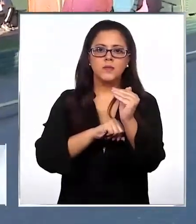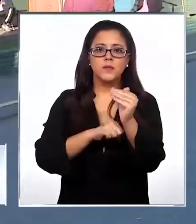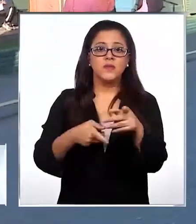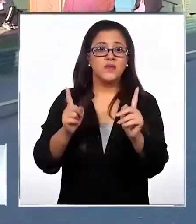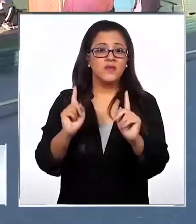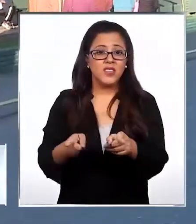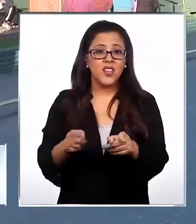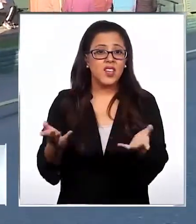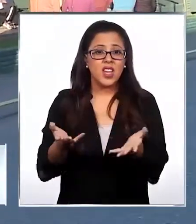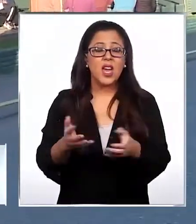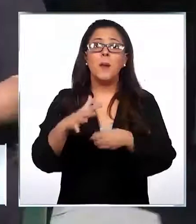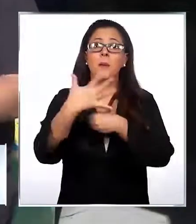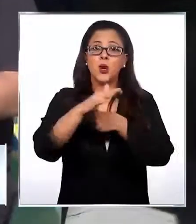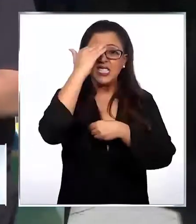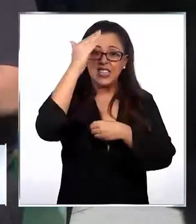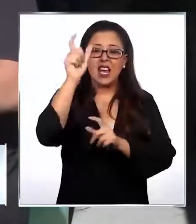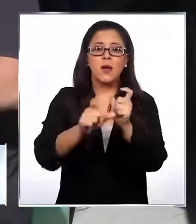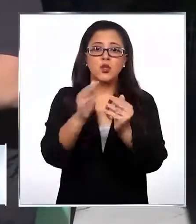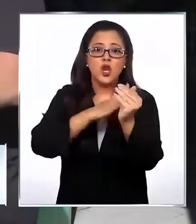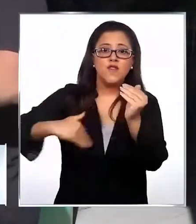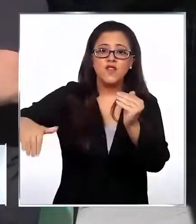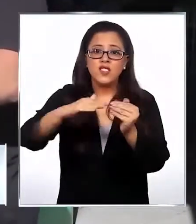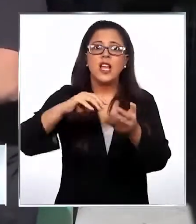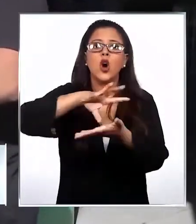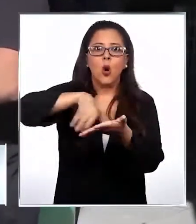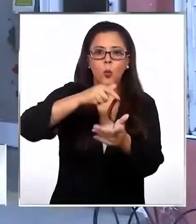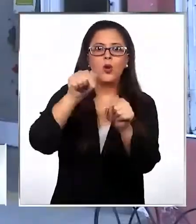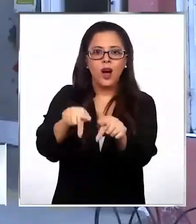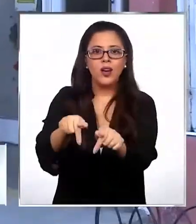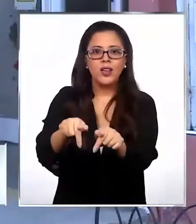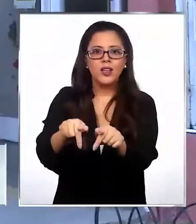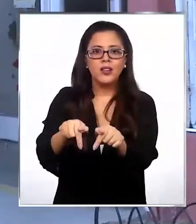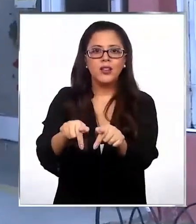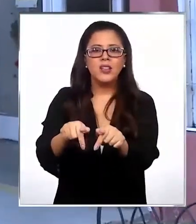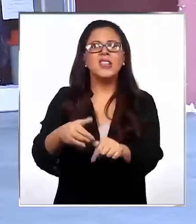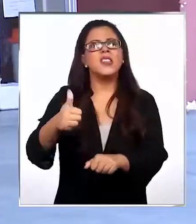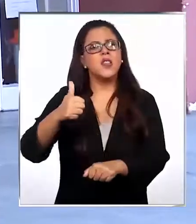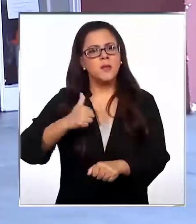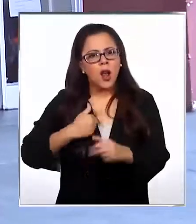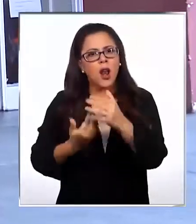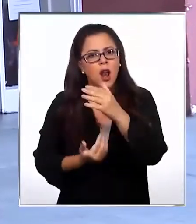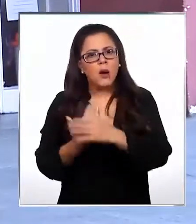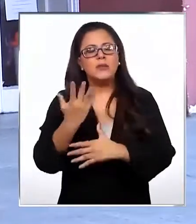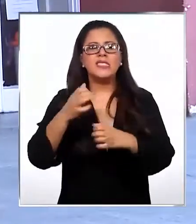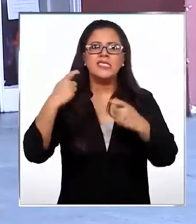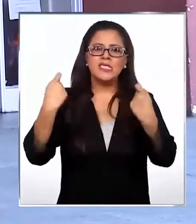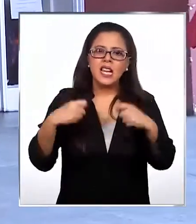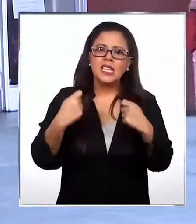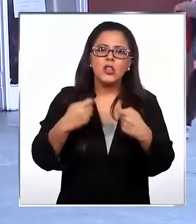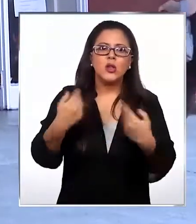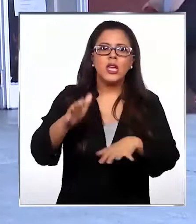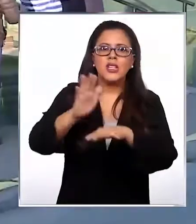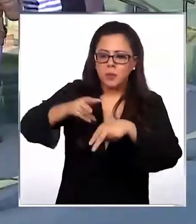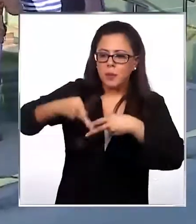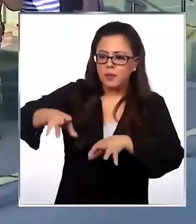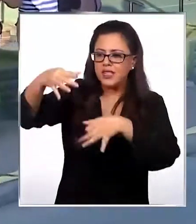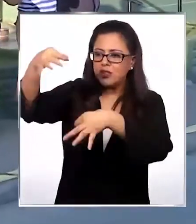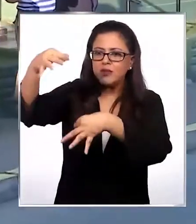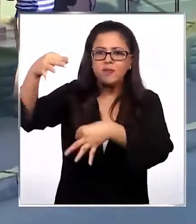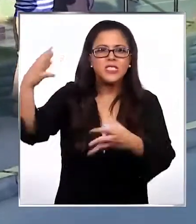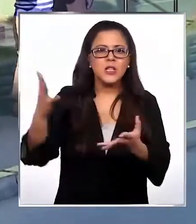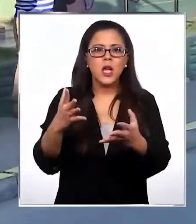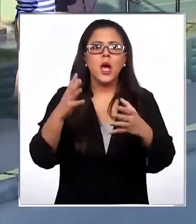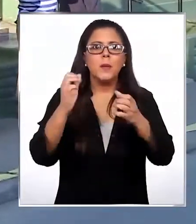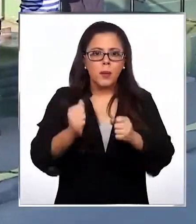Deberán permanecer al menos por 15 días los vecinos de la comuna de Chanco. Desde muy temprano están tratando de conseguir un permiso